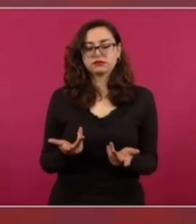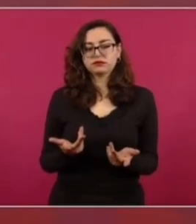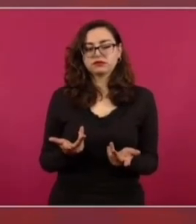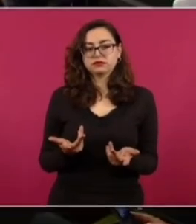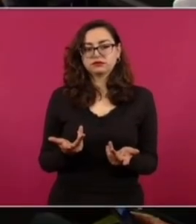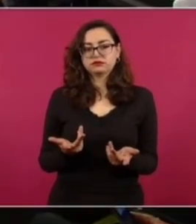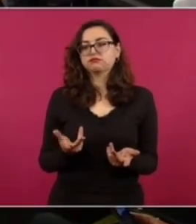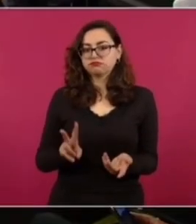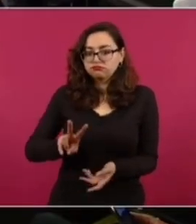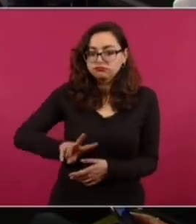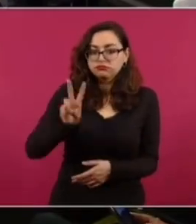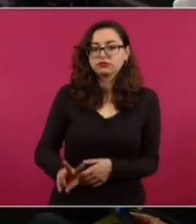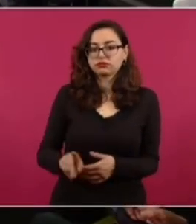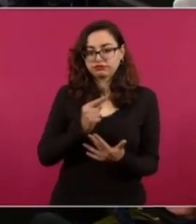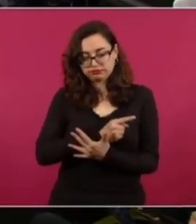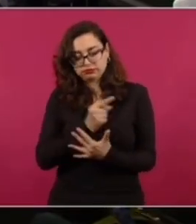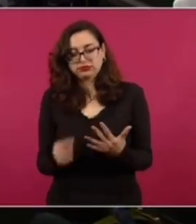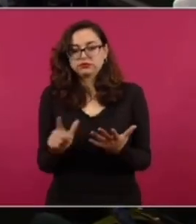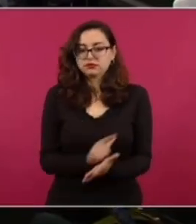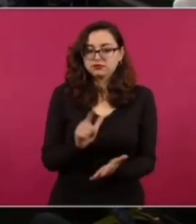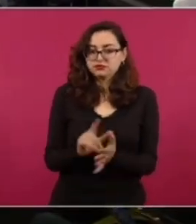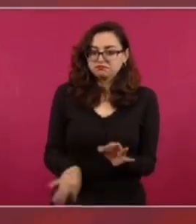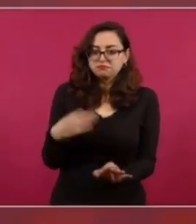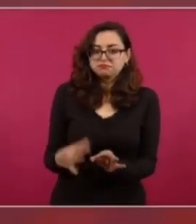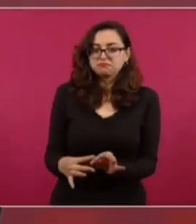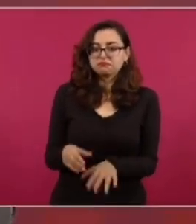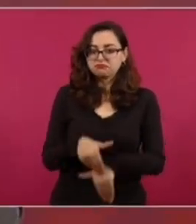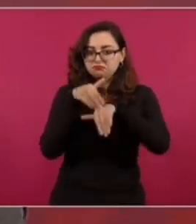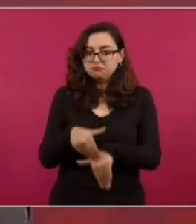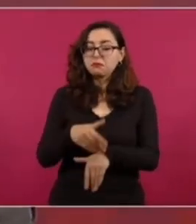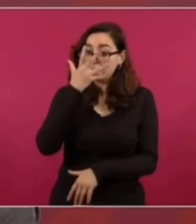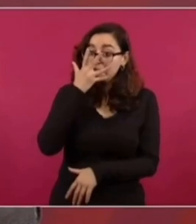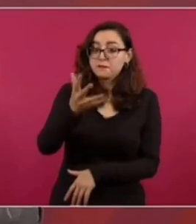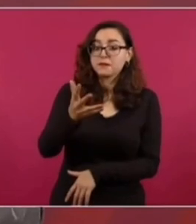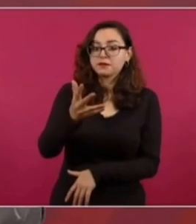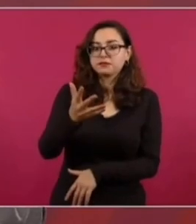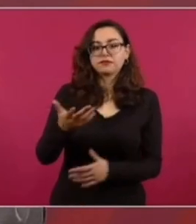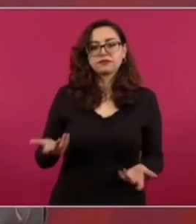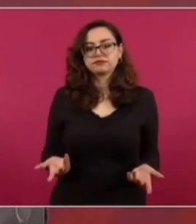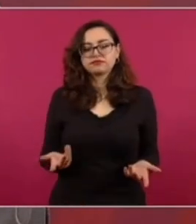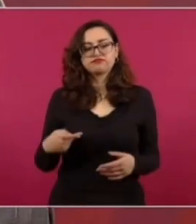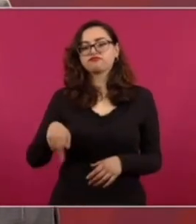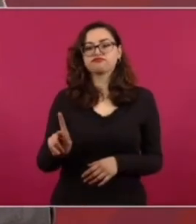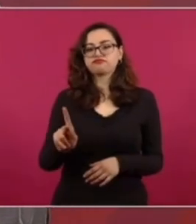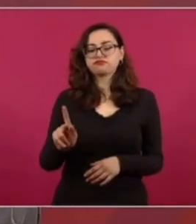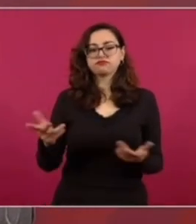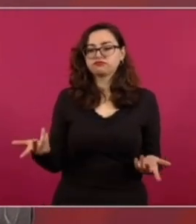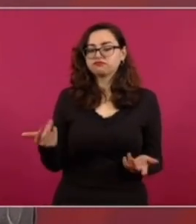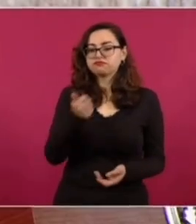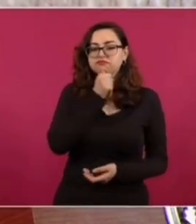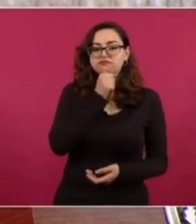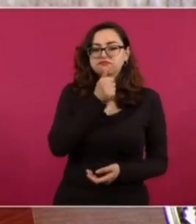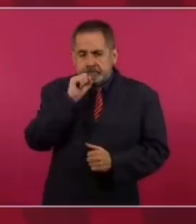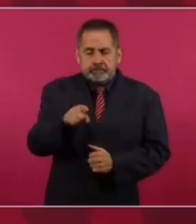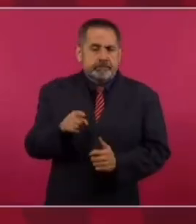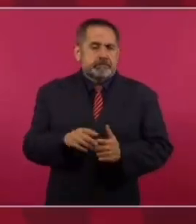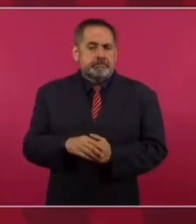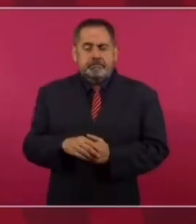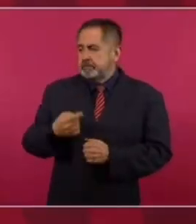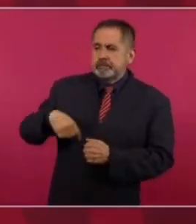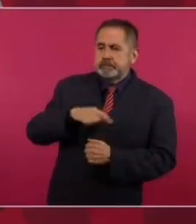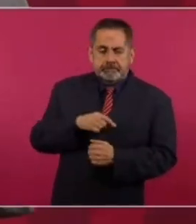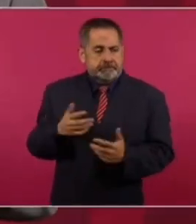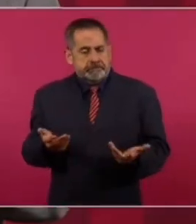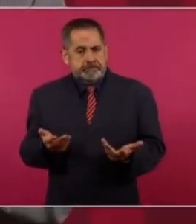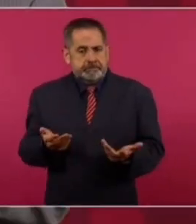apego estricto a la ley pero no estamos en esa situación no hay normalidad jurídica nosotros